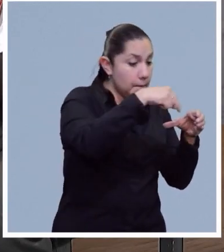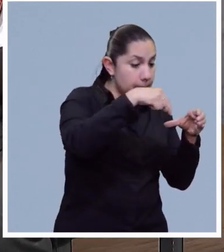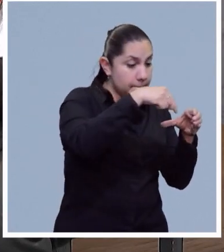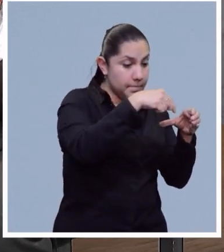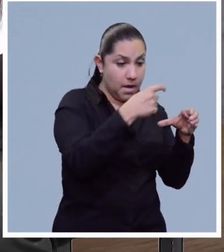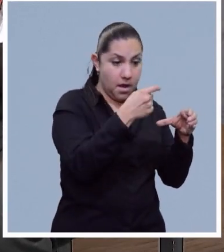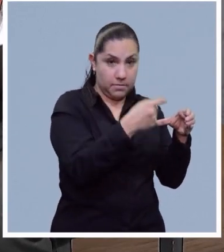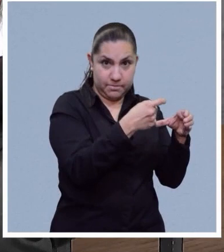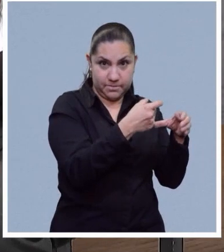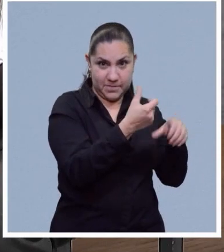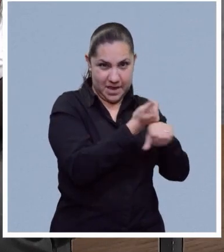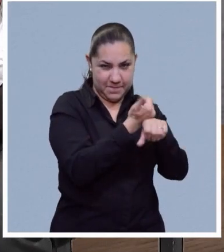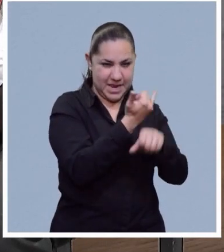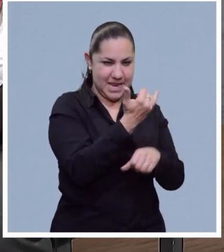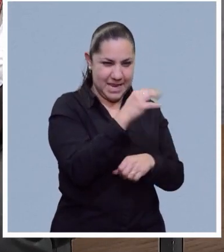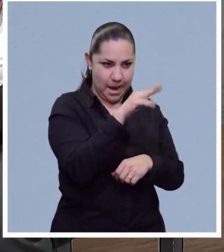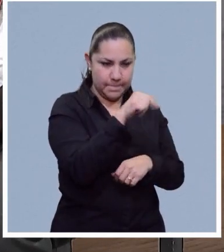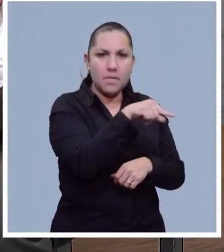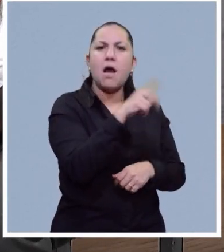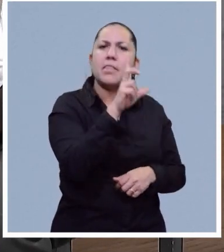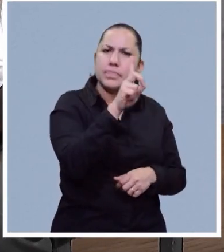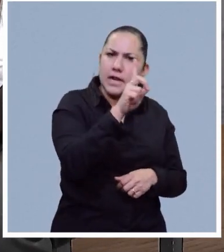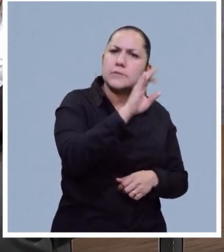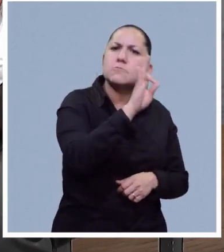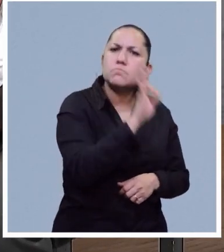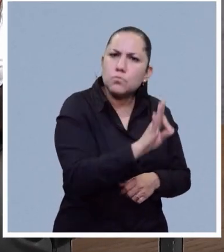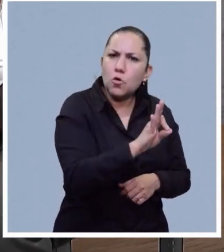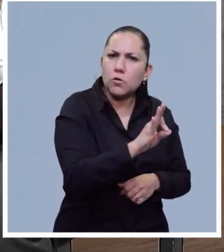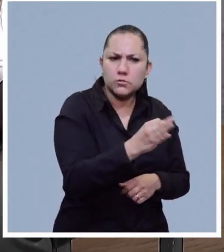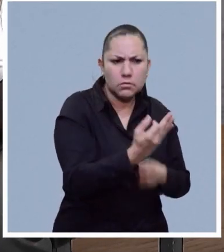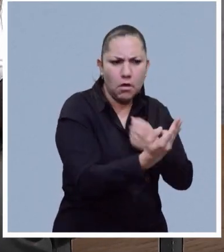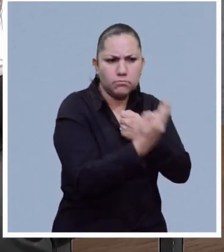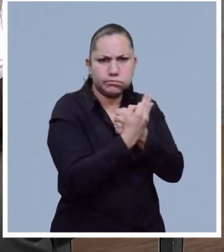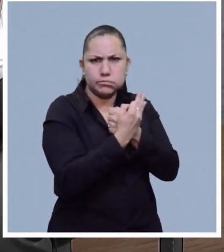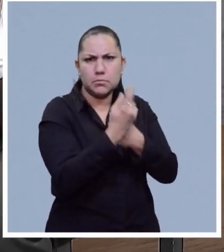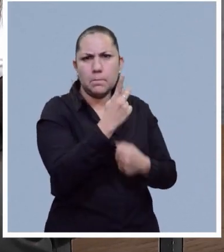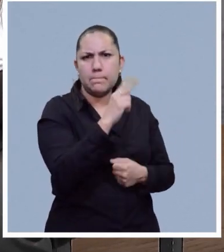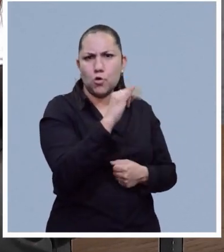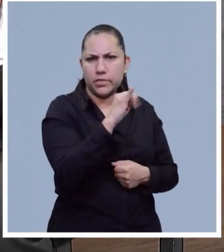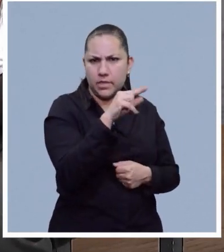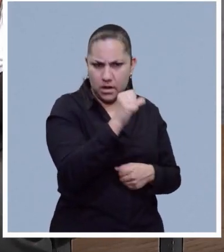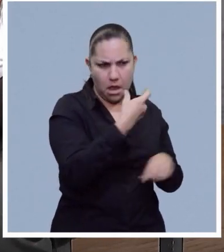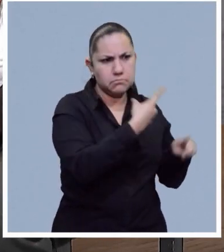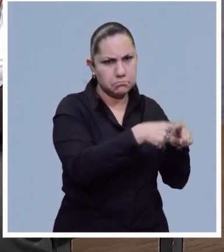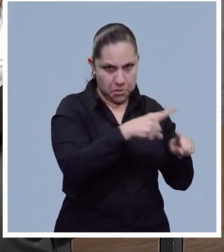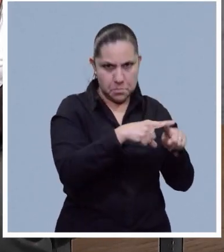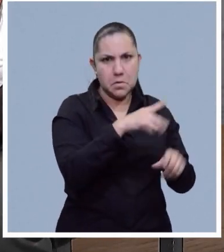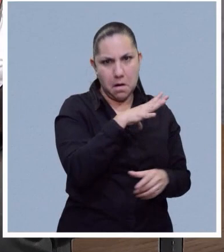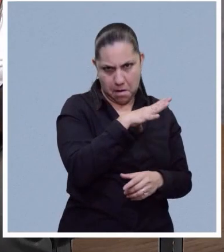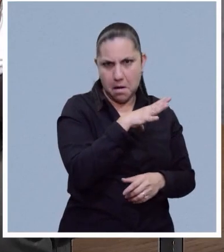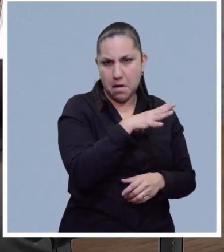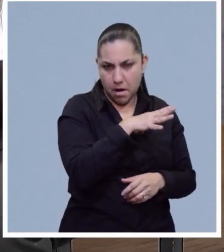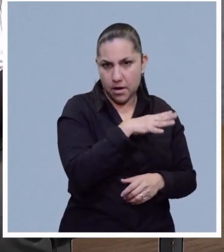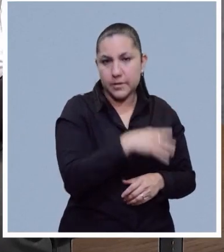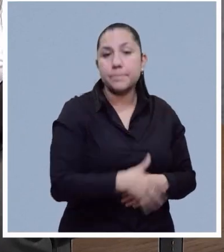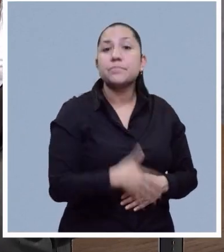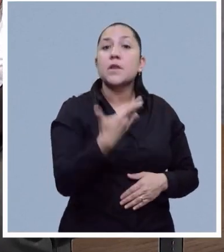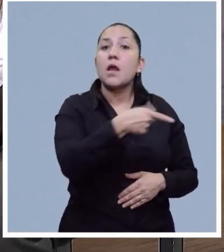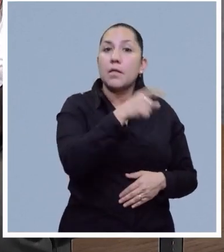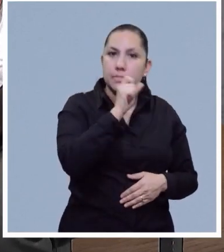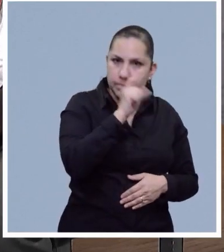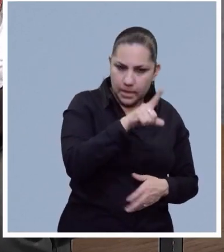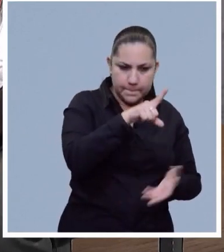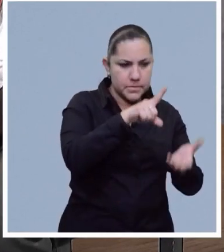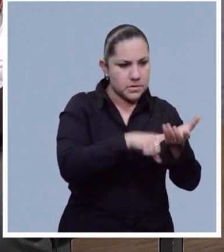también tiene un 30% de proteínas. O sea, no nada más la clara. La yema hay proteínas, pero también están todas las